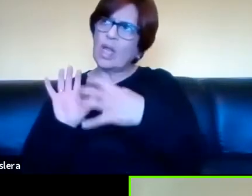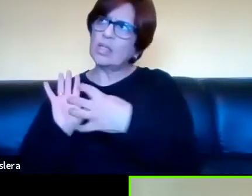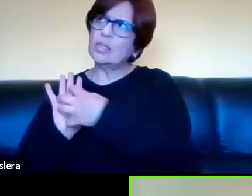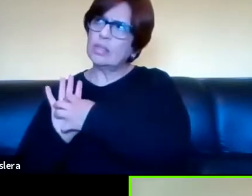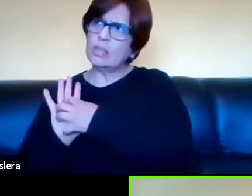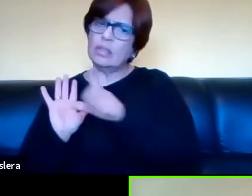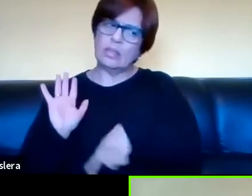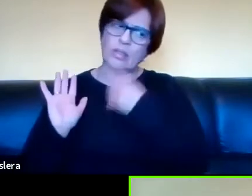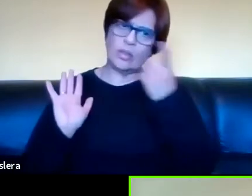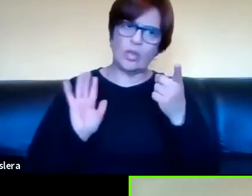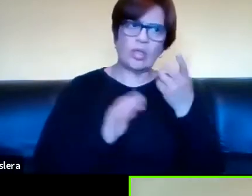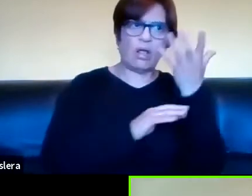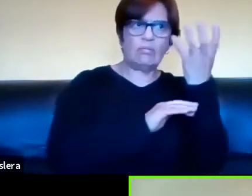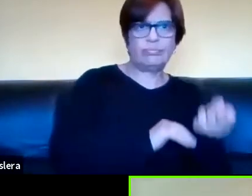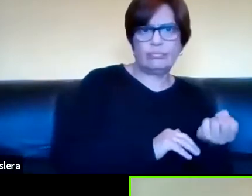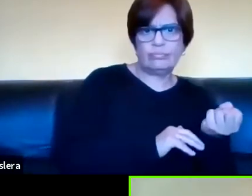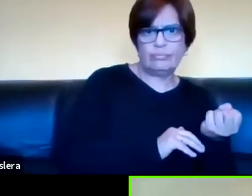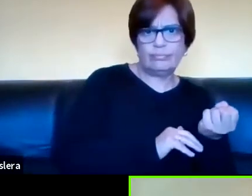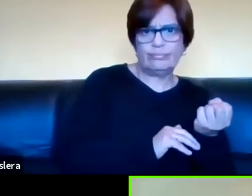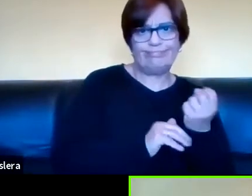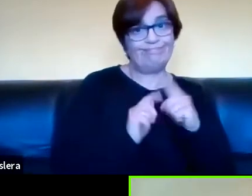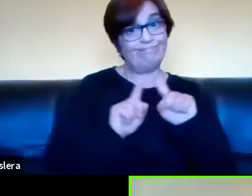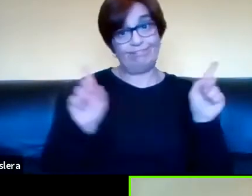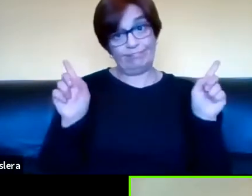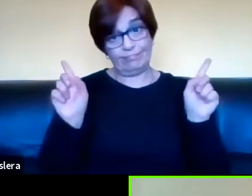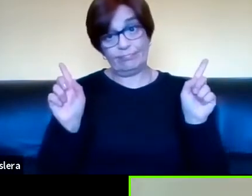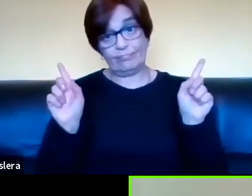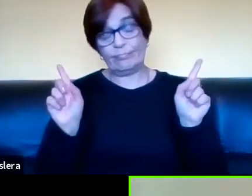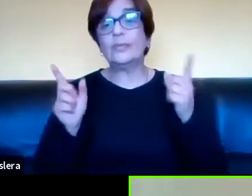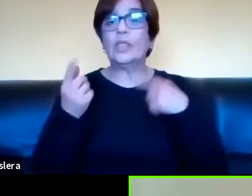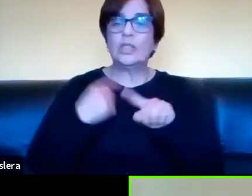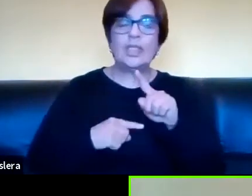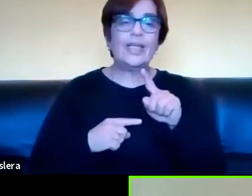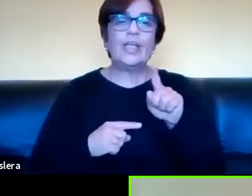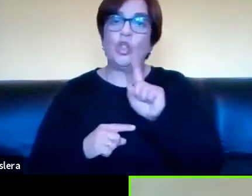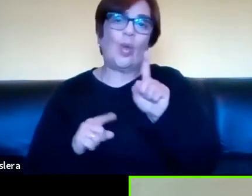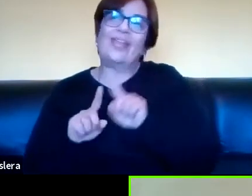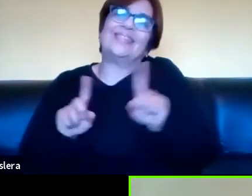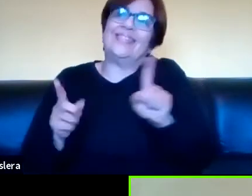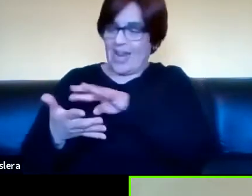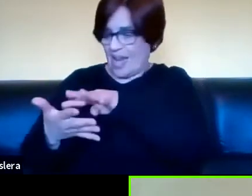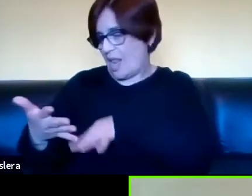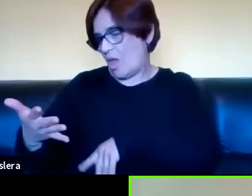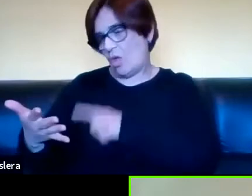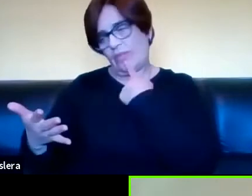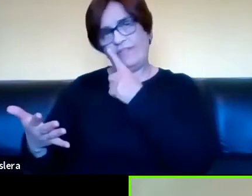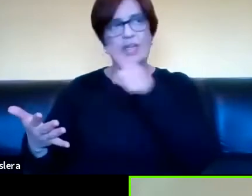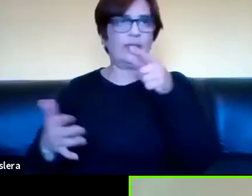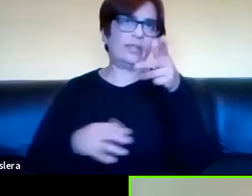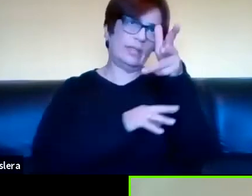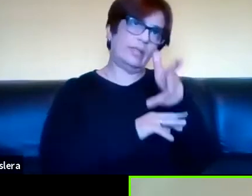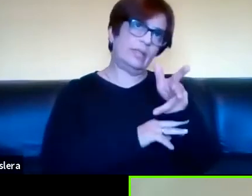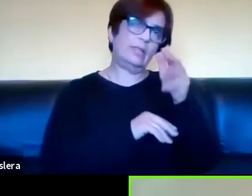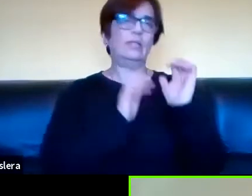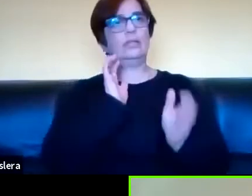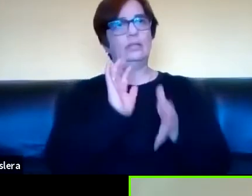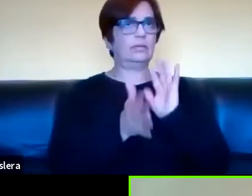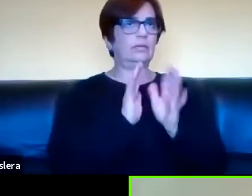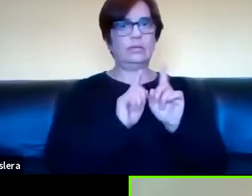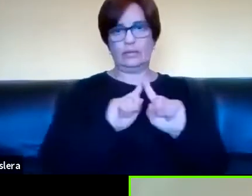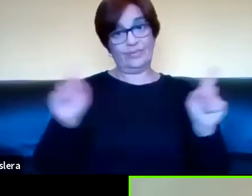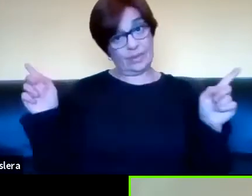y una tecnología registral? Porque no es lo mismo. O sea, no es lo mismo leer que ver un video. No es lo mismo.